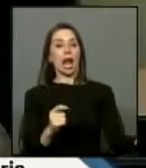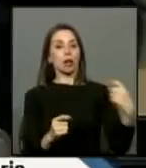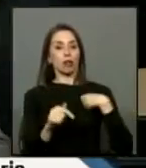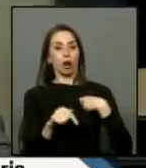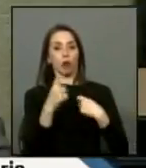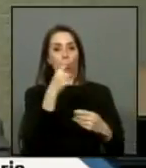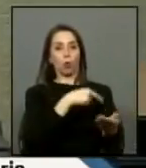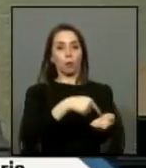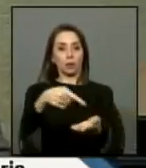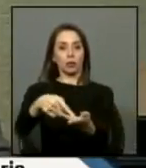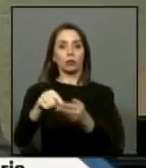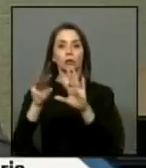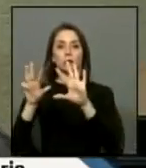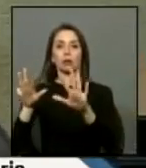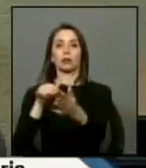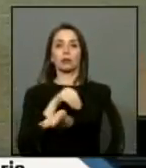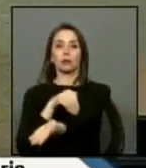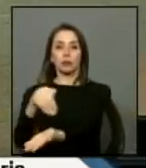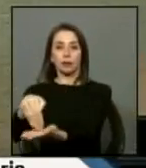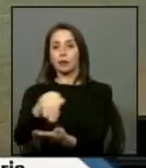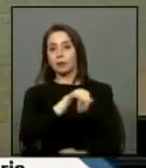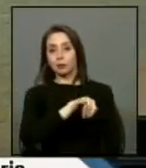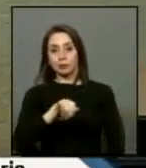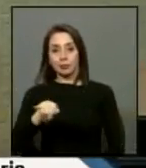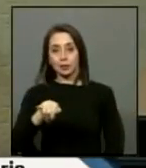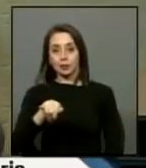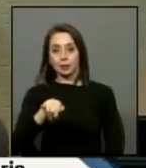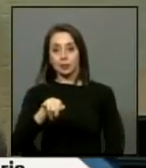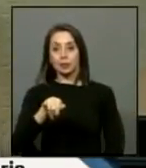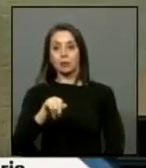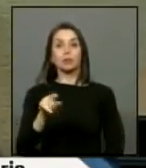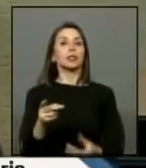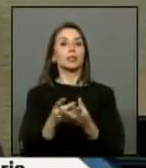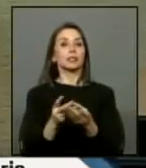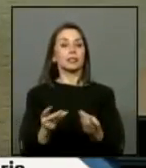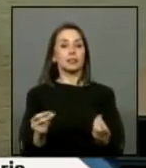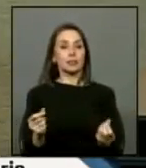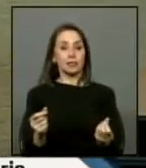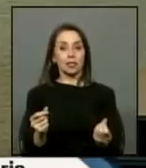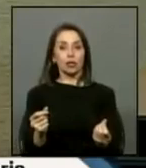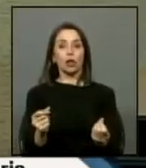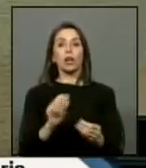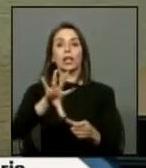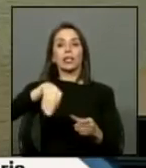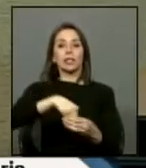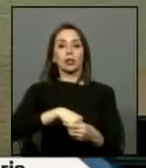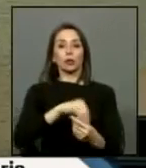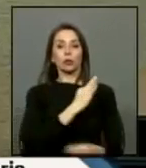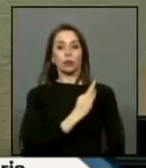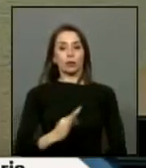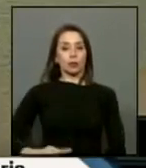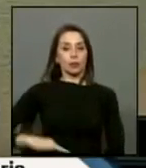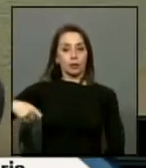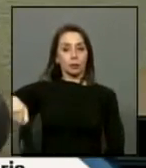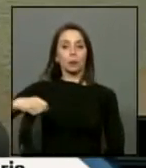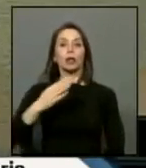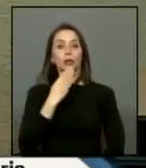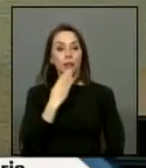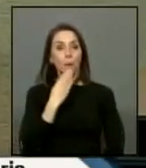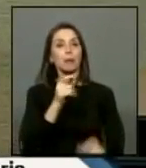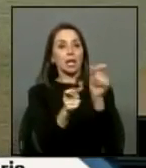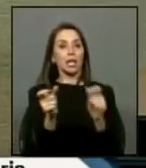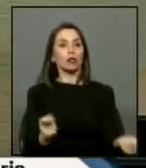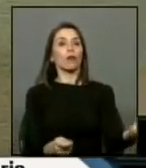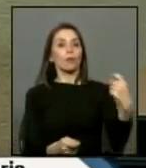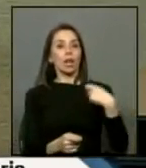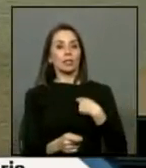ahora y de nueve millones en un ratito más así de sencillo incluyendo parlamentarios también van a recibir